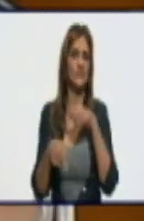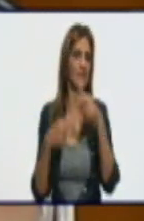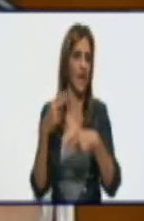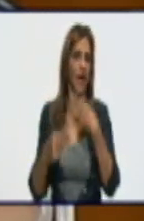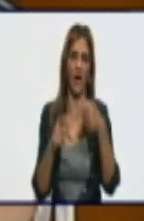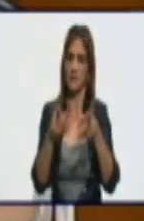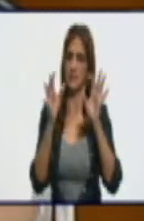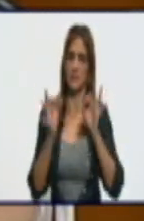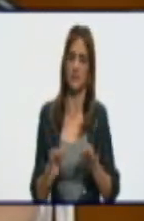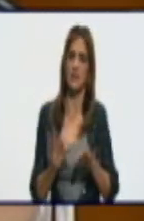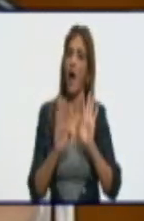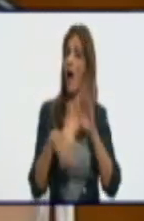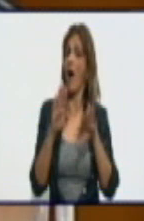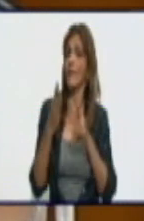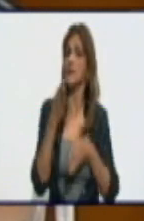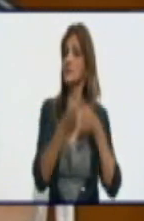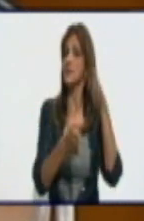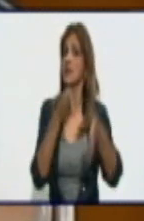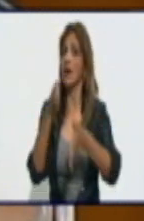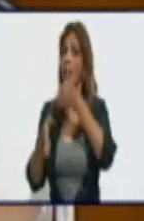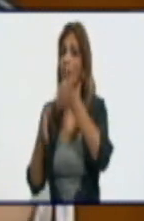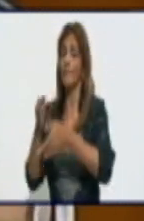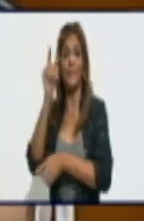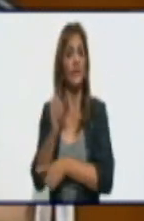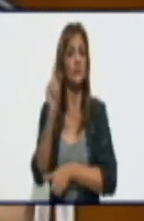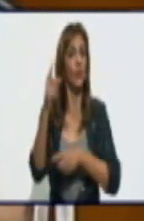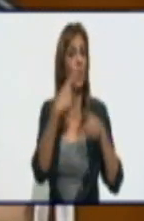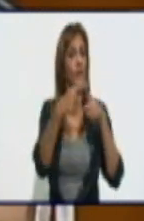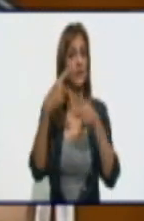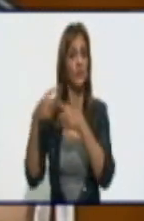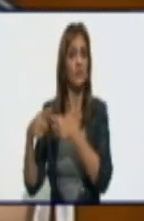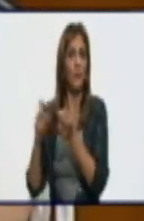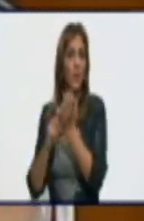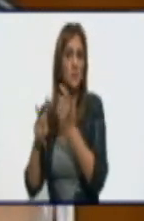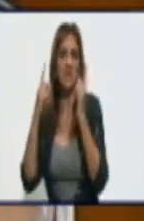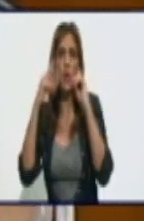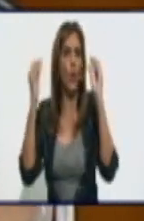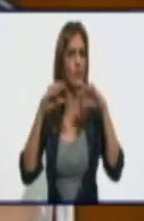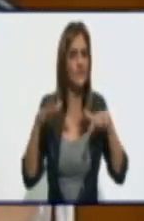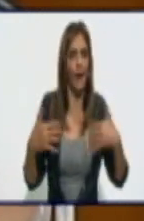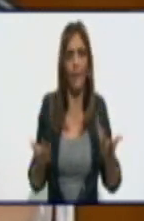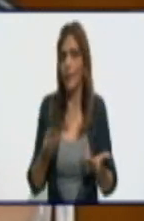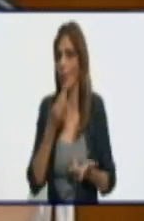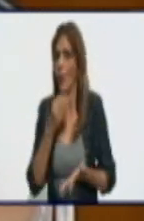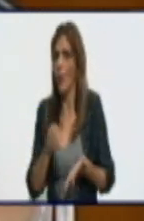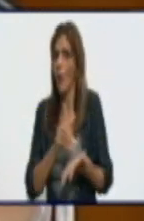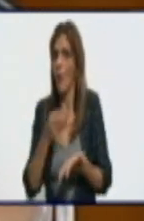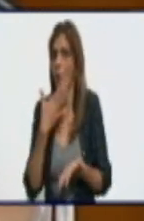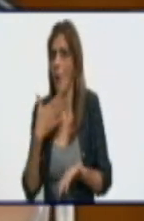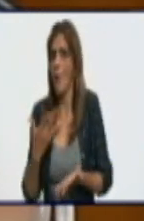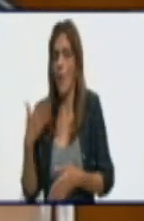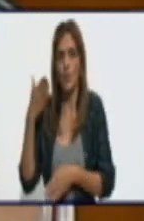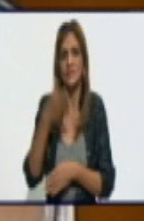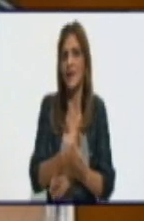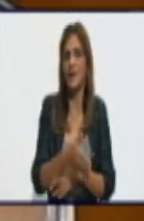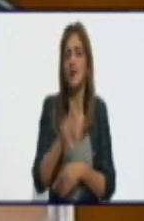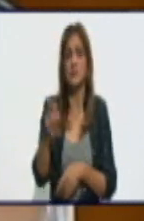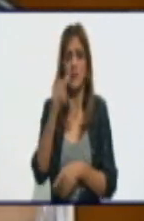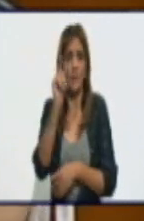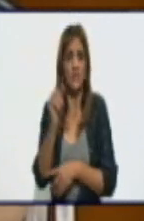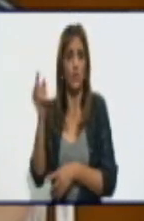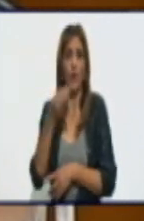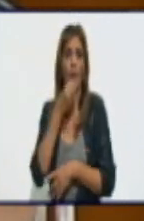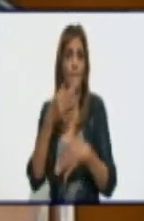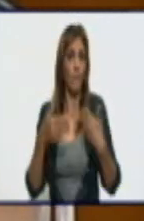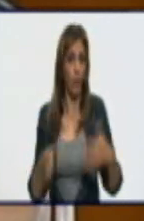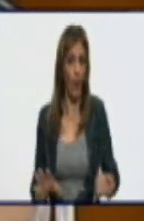veces ni siquiera sabemos, ¿no? Cuando llegan, ¿por qué vía llegan? Y esa persona pudiera estar, ser un portador asintomático o